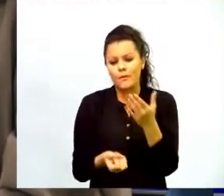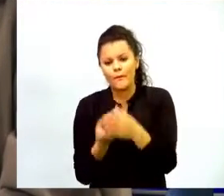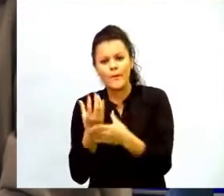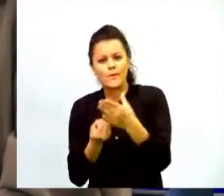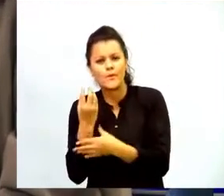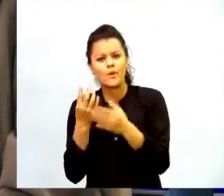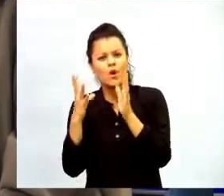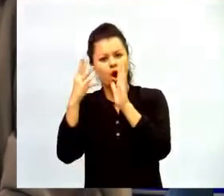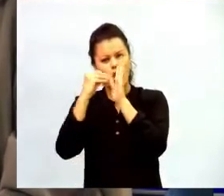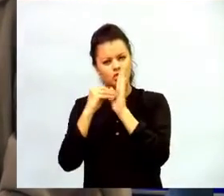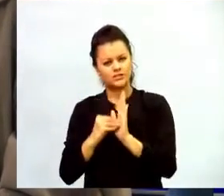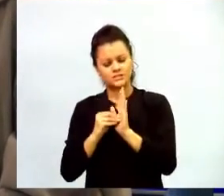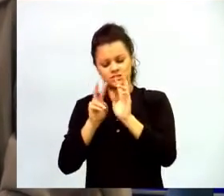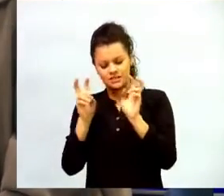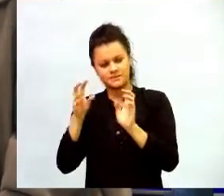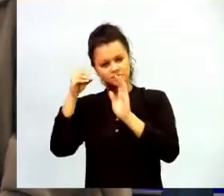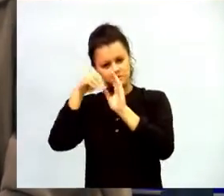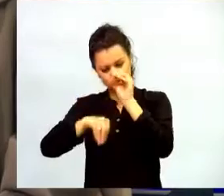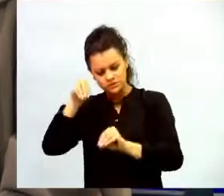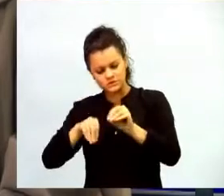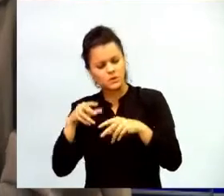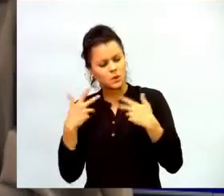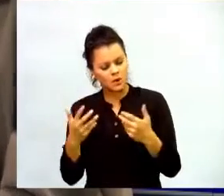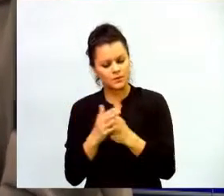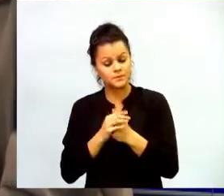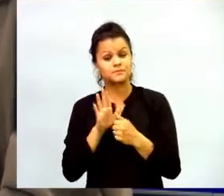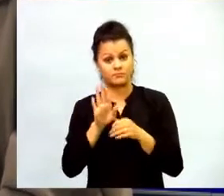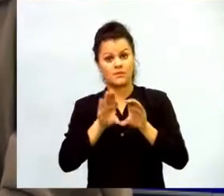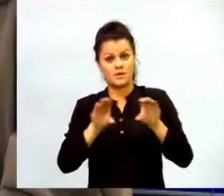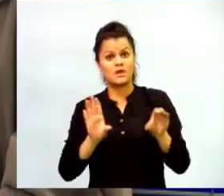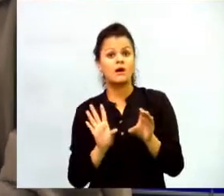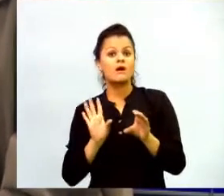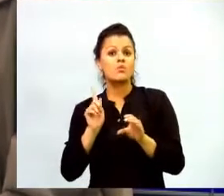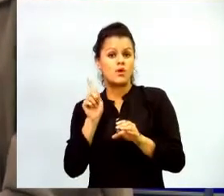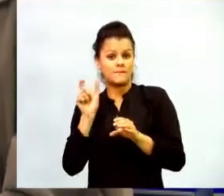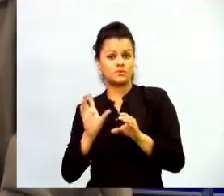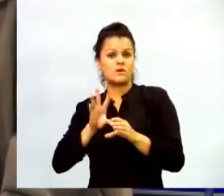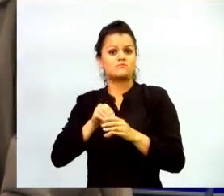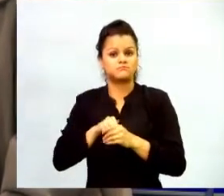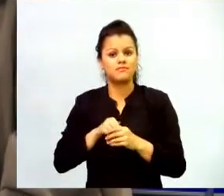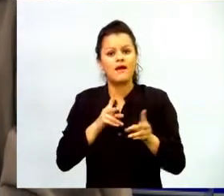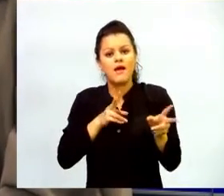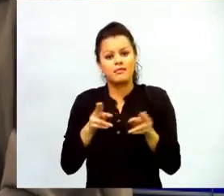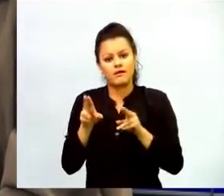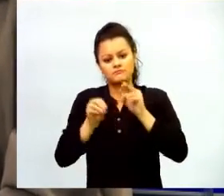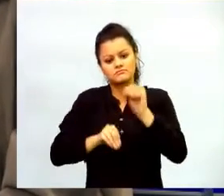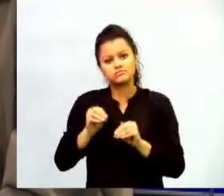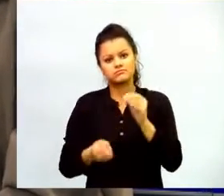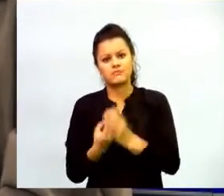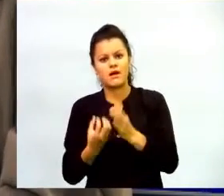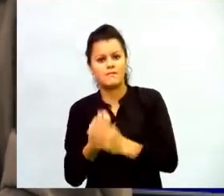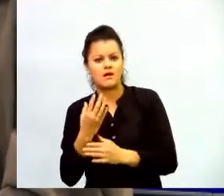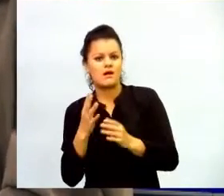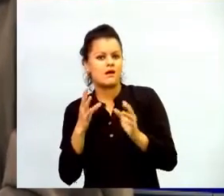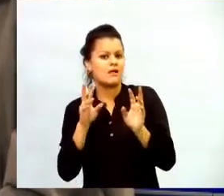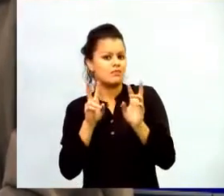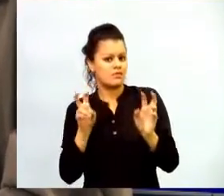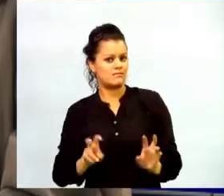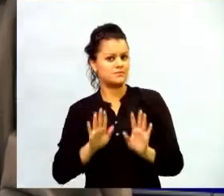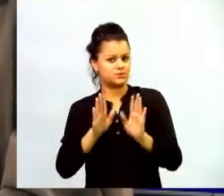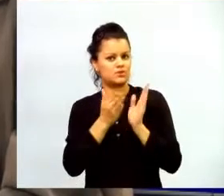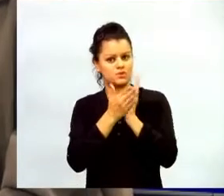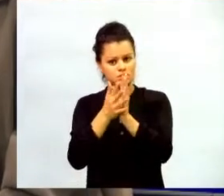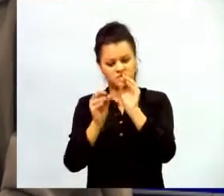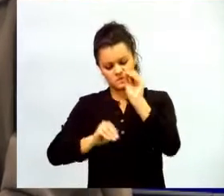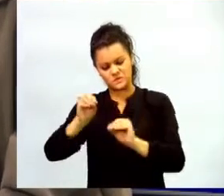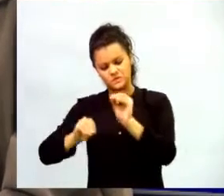A la plataforma está integrado un editor de contenidos educativos que le permite de una manera muy